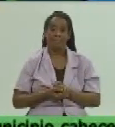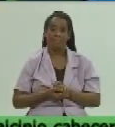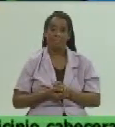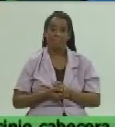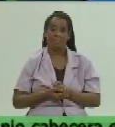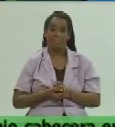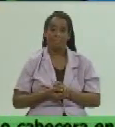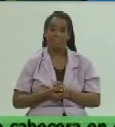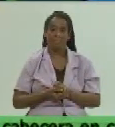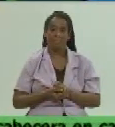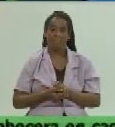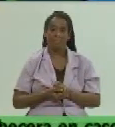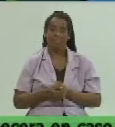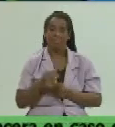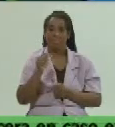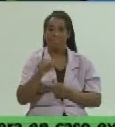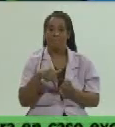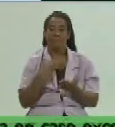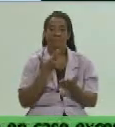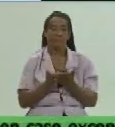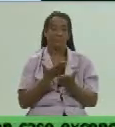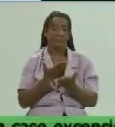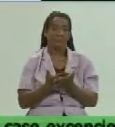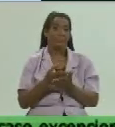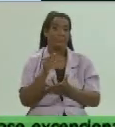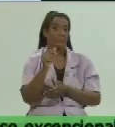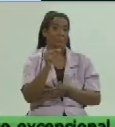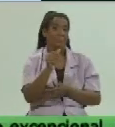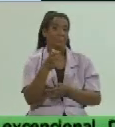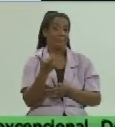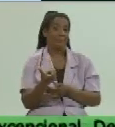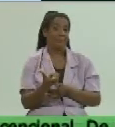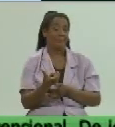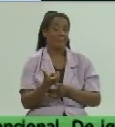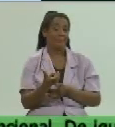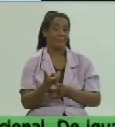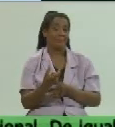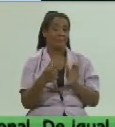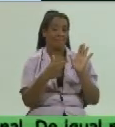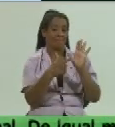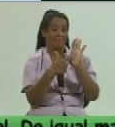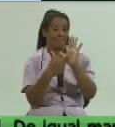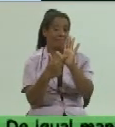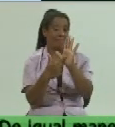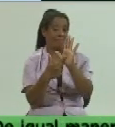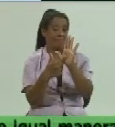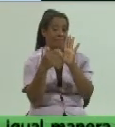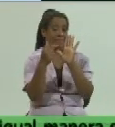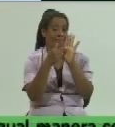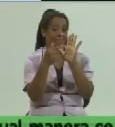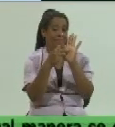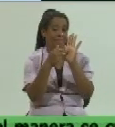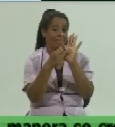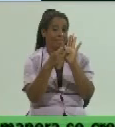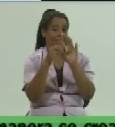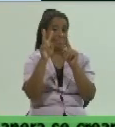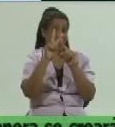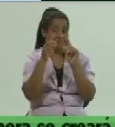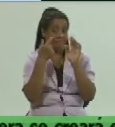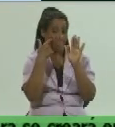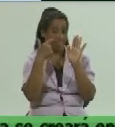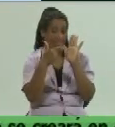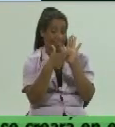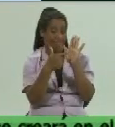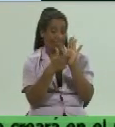esta propuesta de precios que estamos proyectando en la pantalla explicar que son